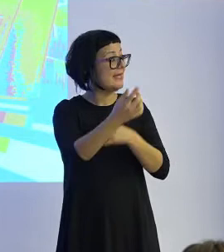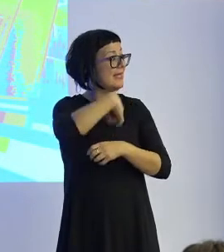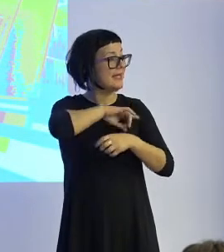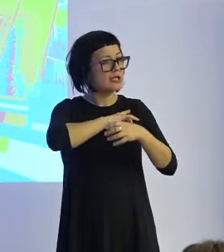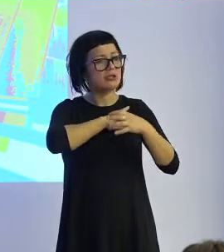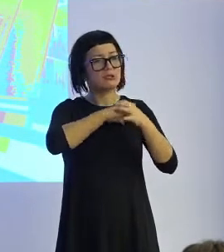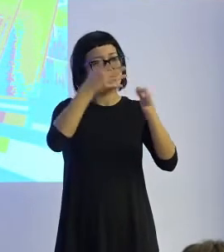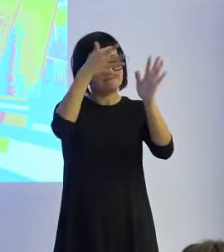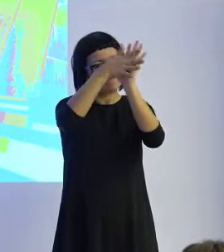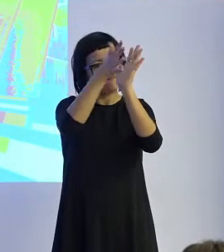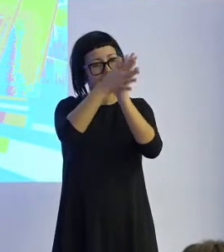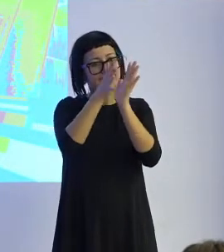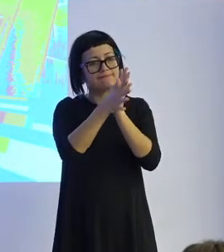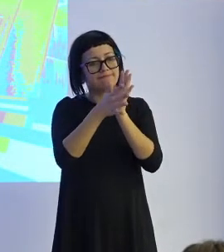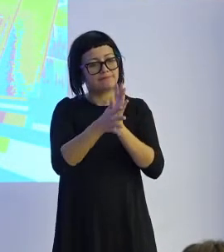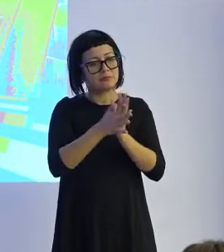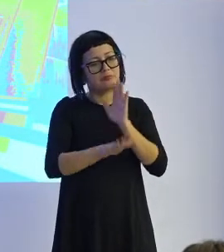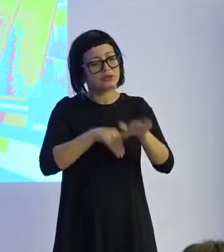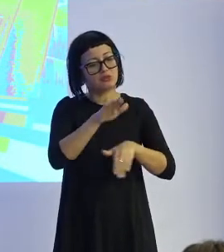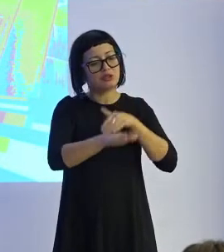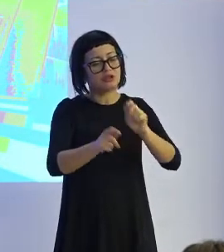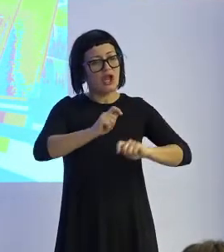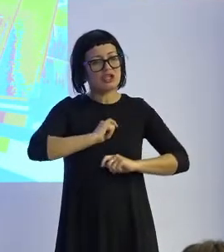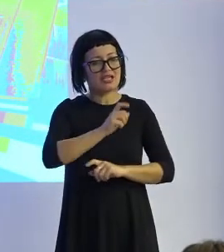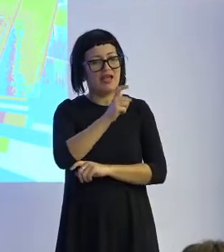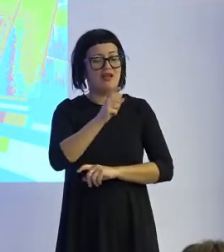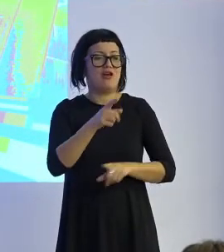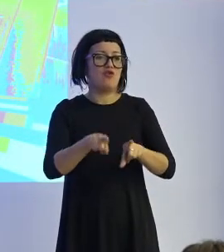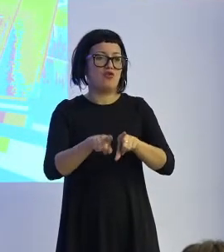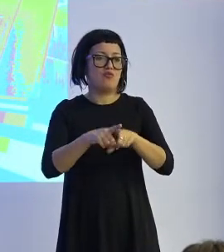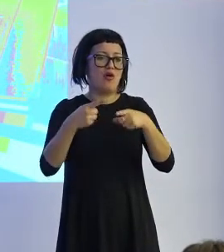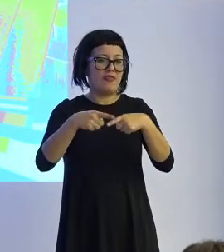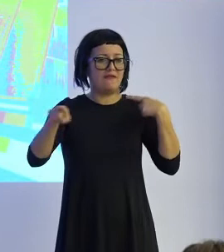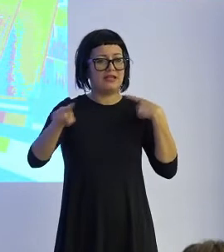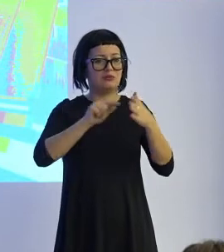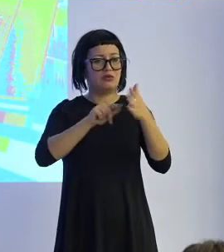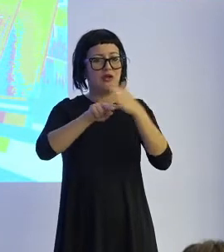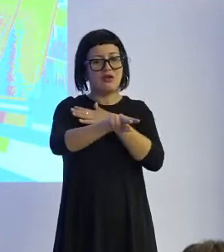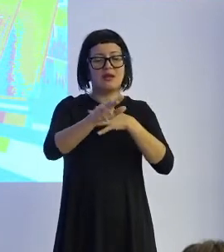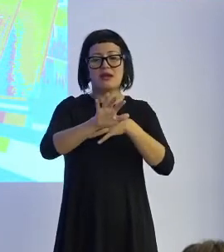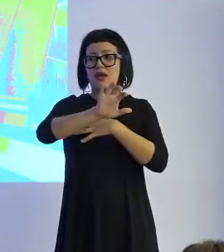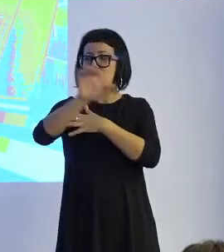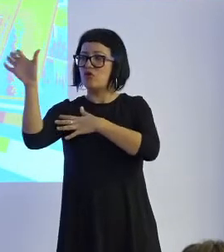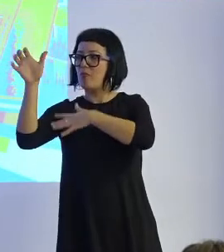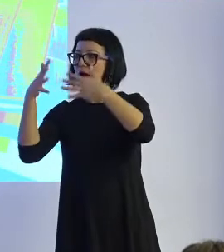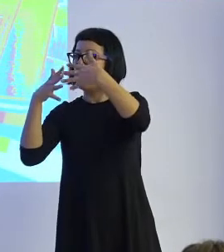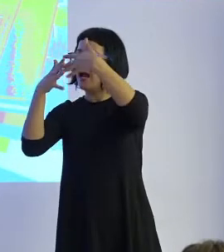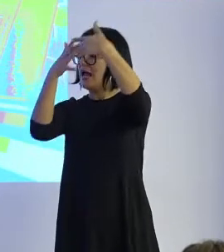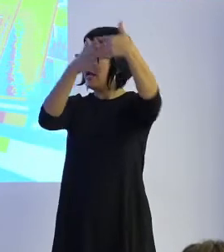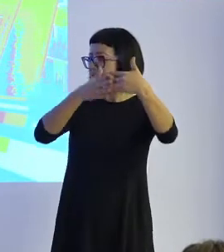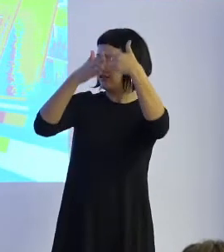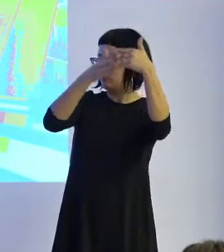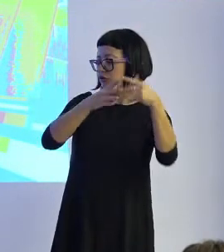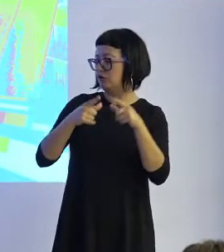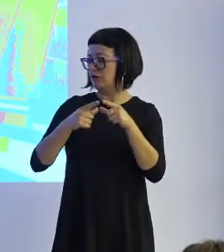ir desgranando en esta pequeña presentación y que nos hace diferentes un poquito la forma de ver entre Europa Estados Unidos y